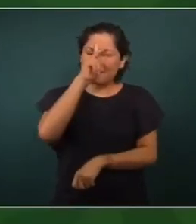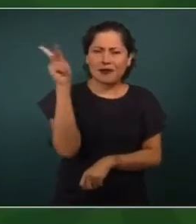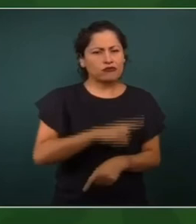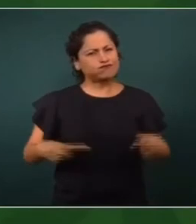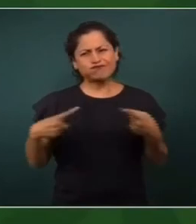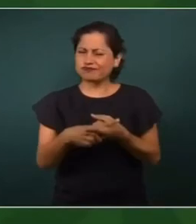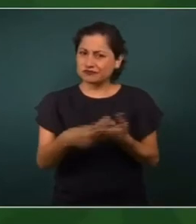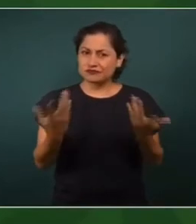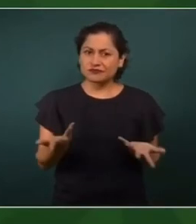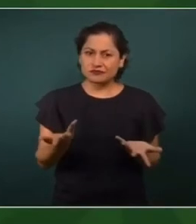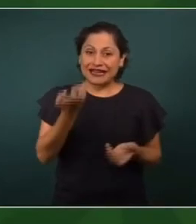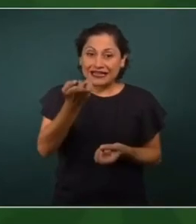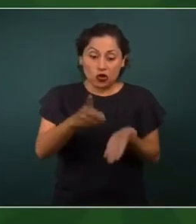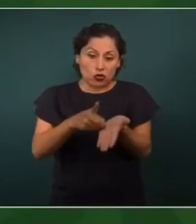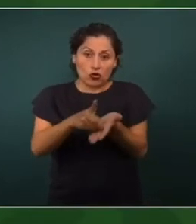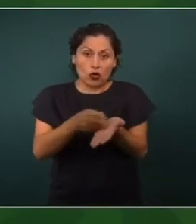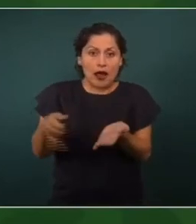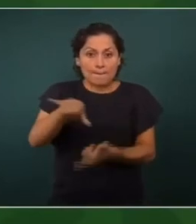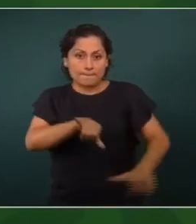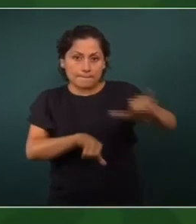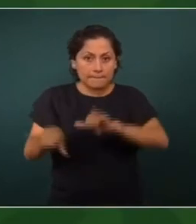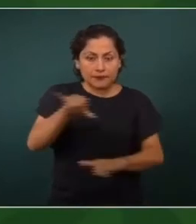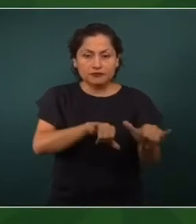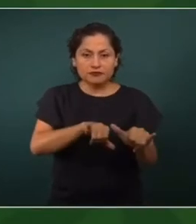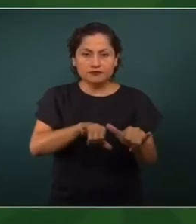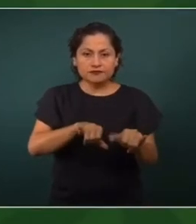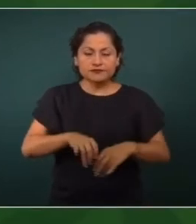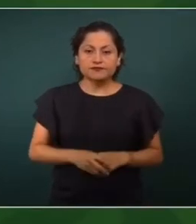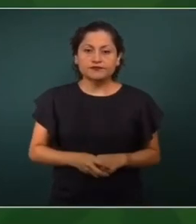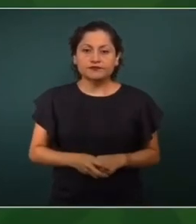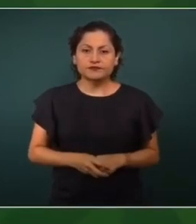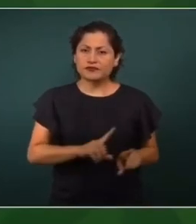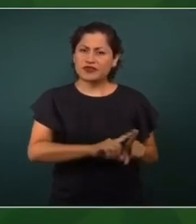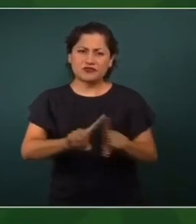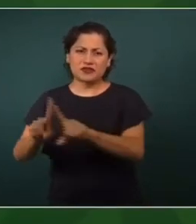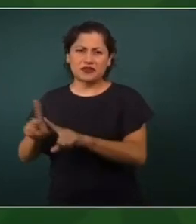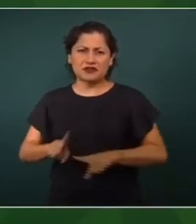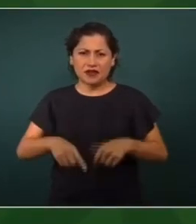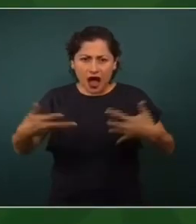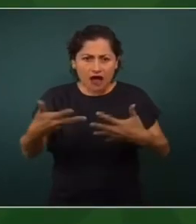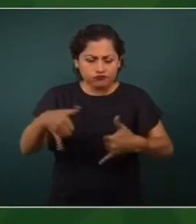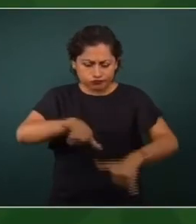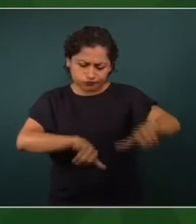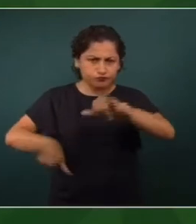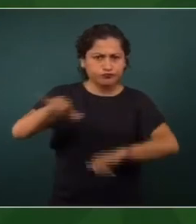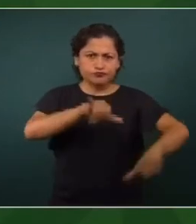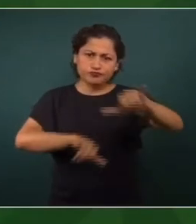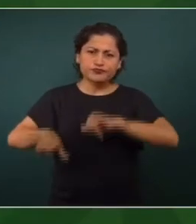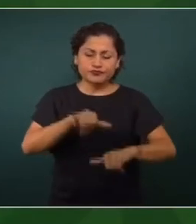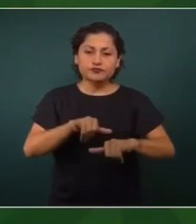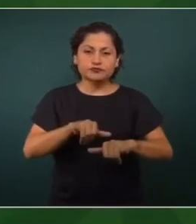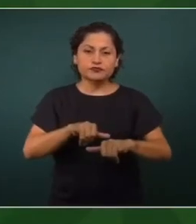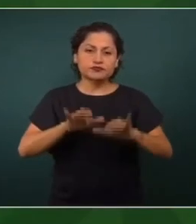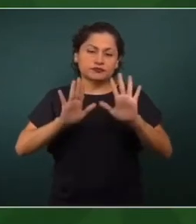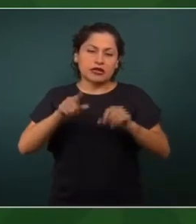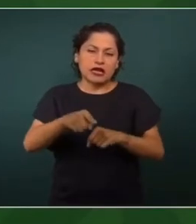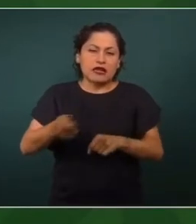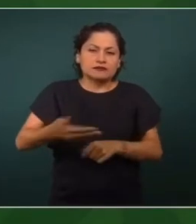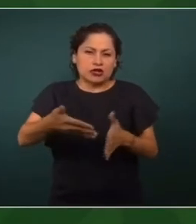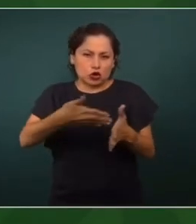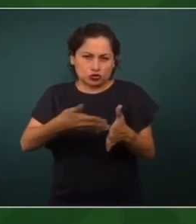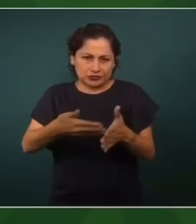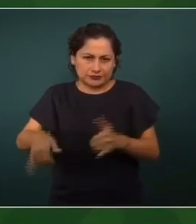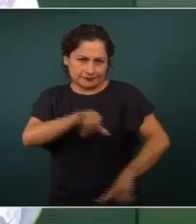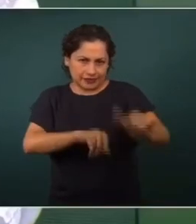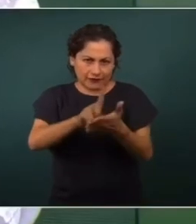Todas las drogas químicas que se fabrican en laboratorios, en las llamadas cocinas, y